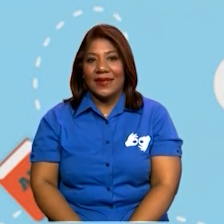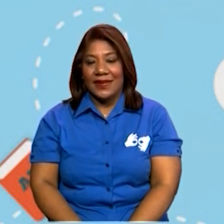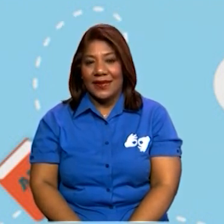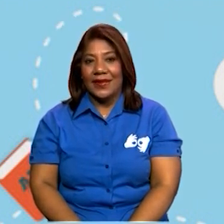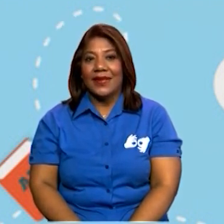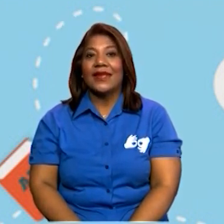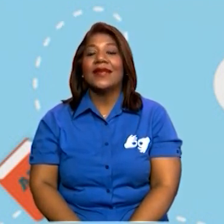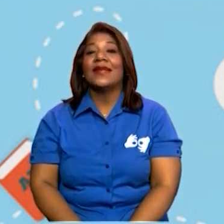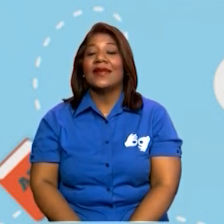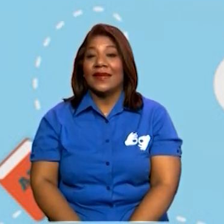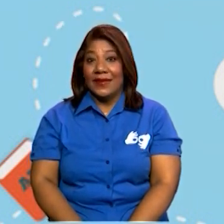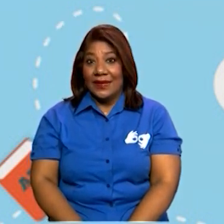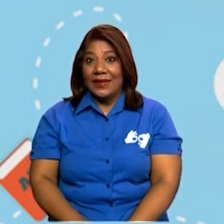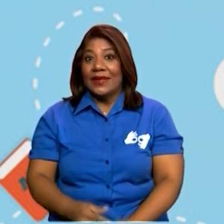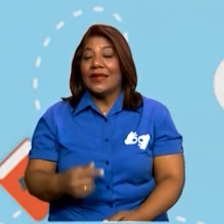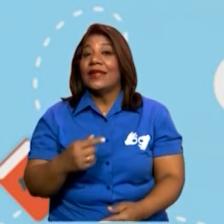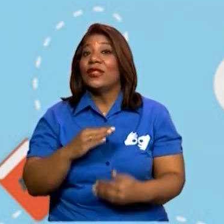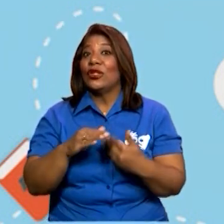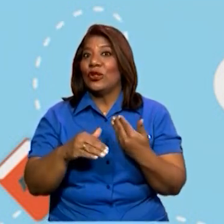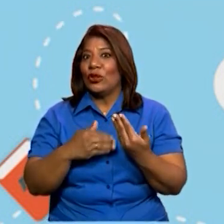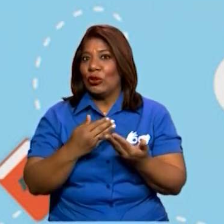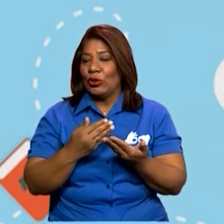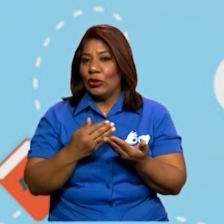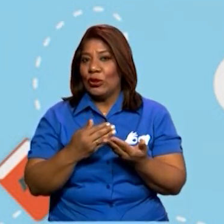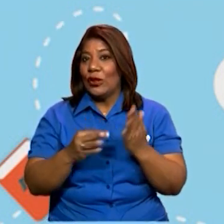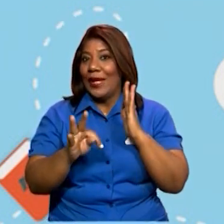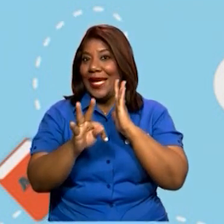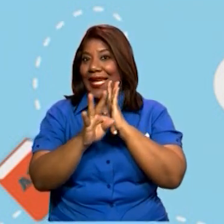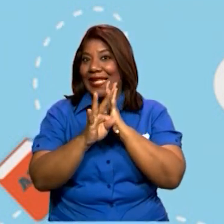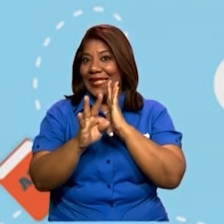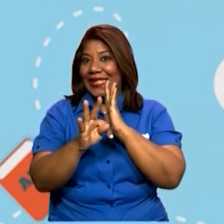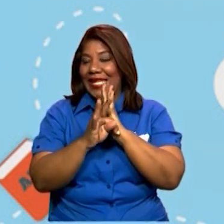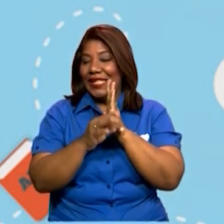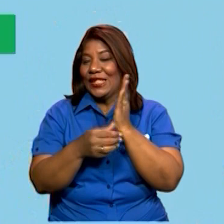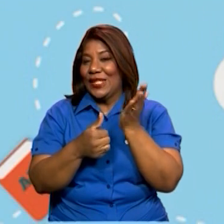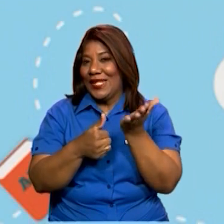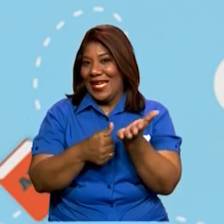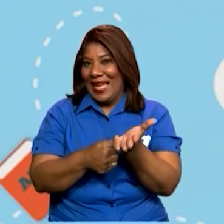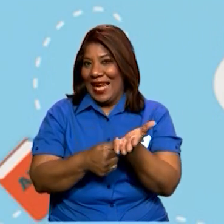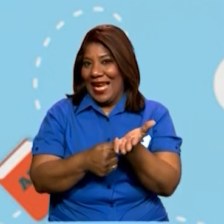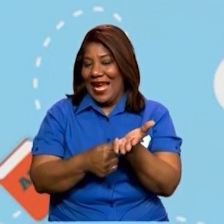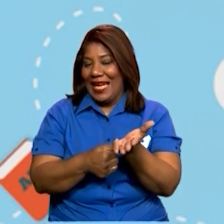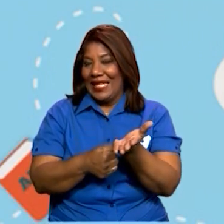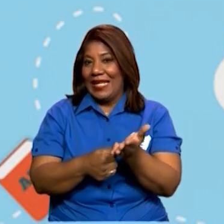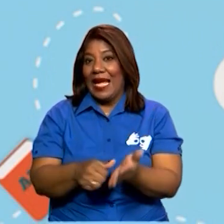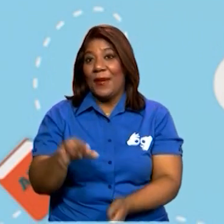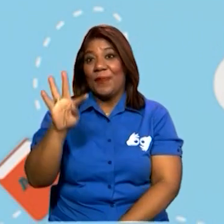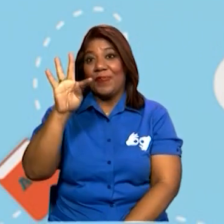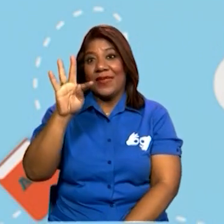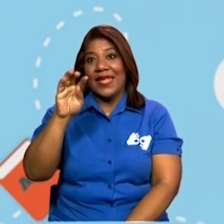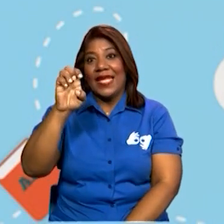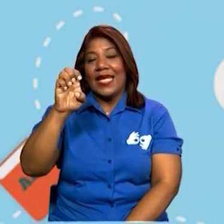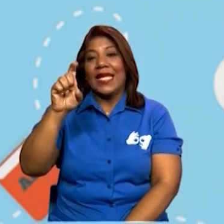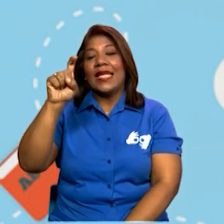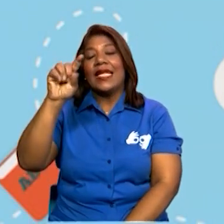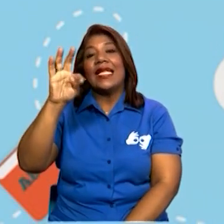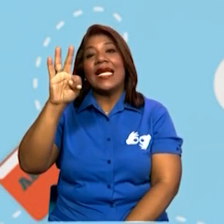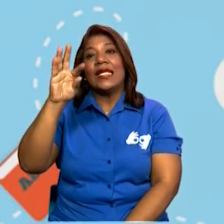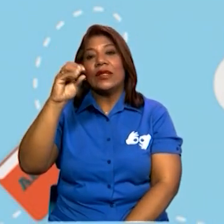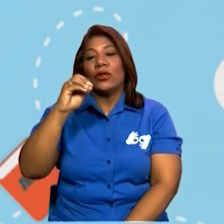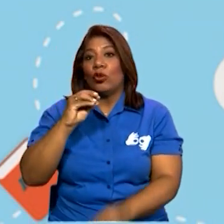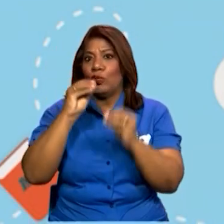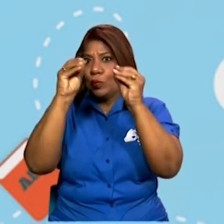¡Ah! Tenemos el cuerpo o texto. ¿Qué nos decía? Nuestros maestros se prepararon para estar